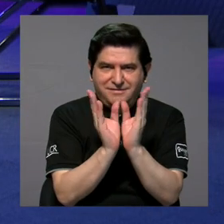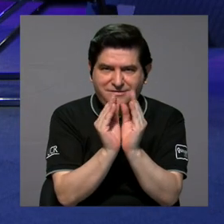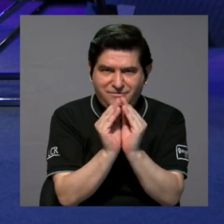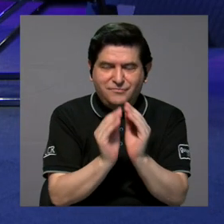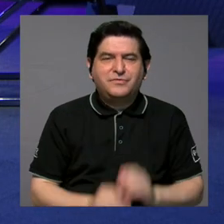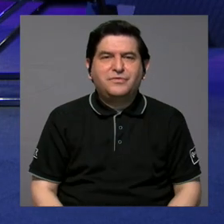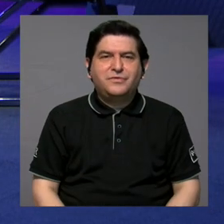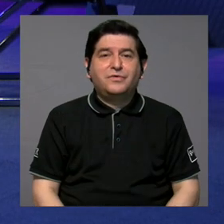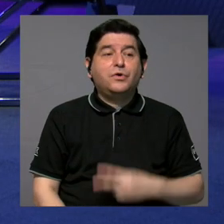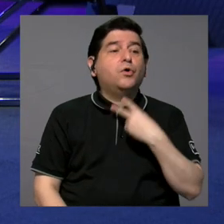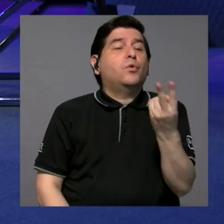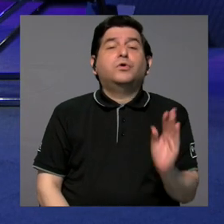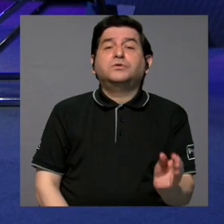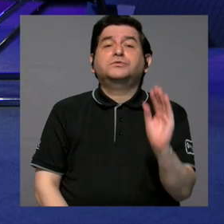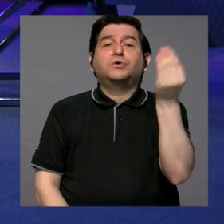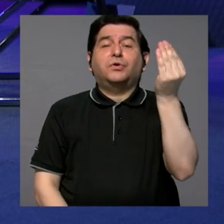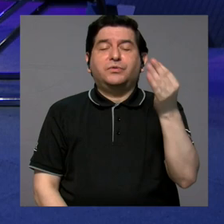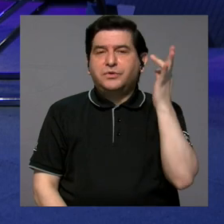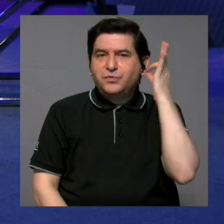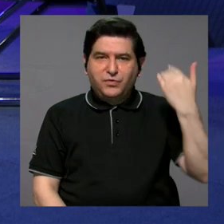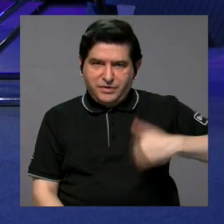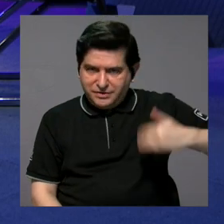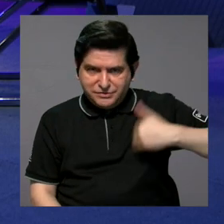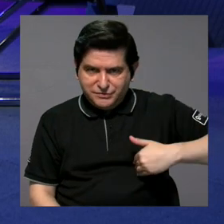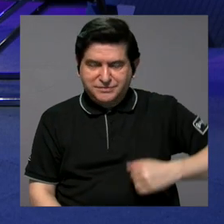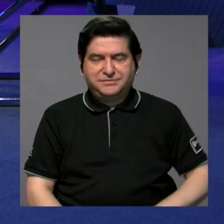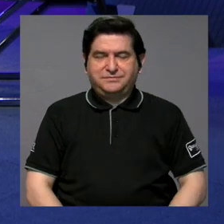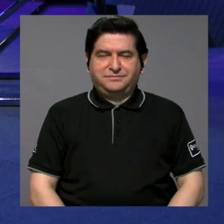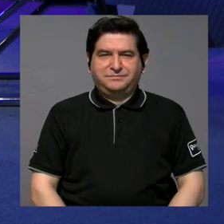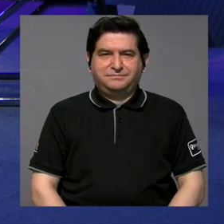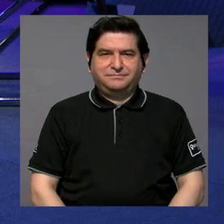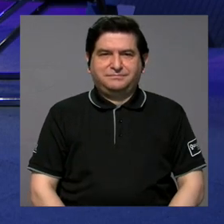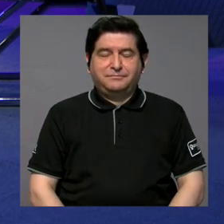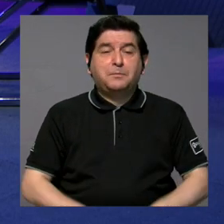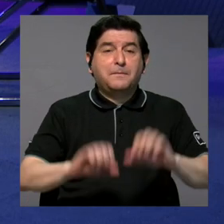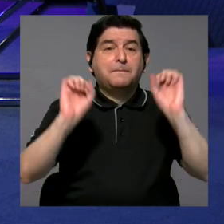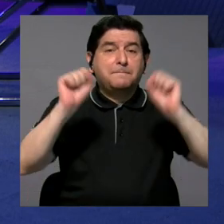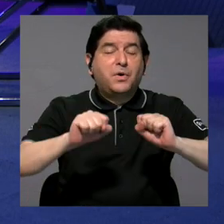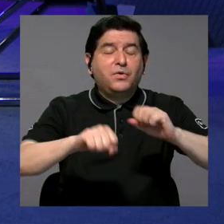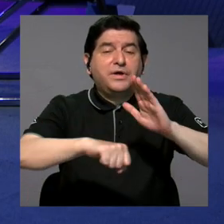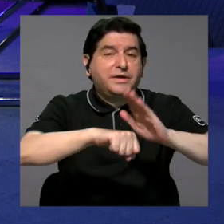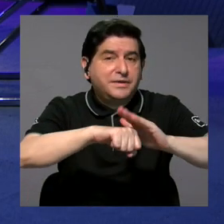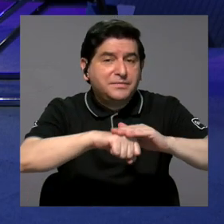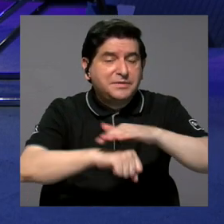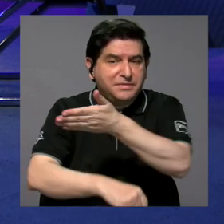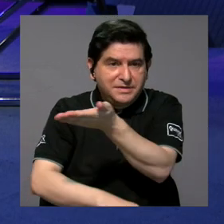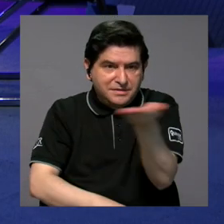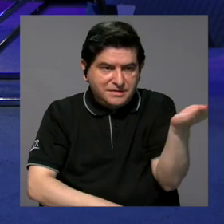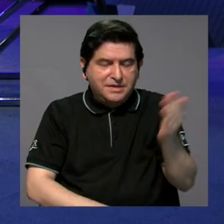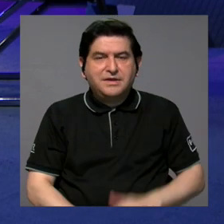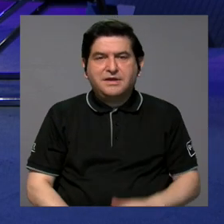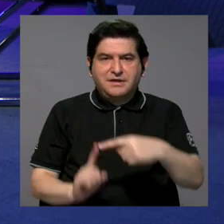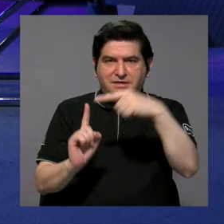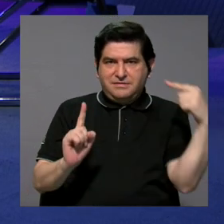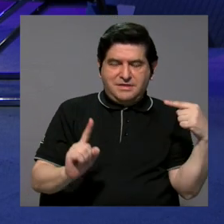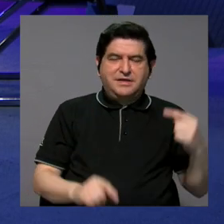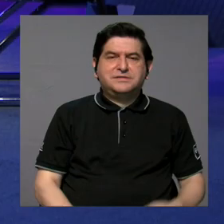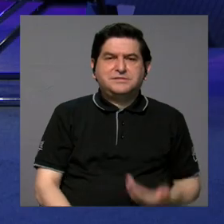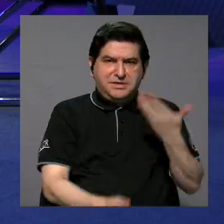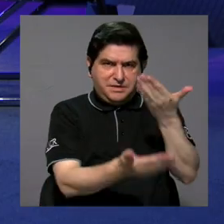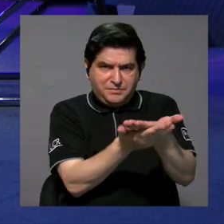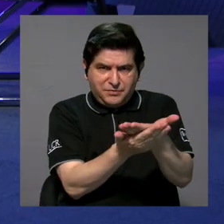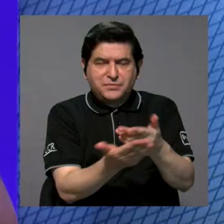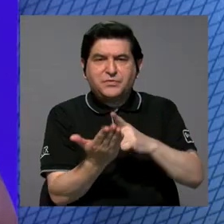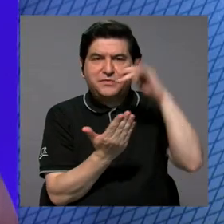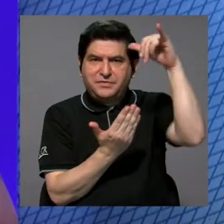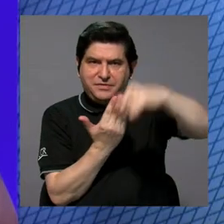la voz de los chicos y las chicas, ¿verdad? Es decir, que se les permita a ellos, a partir de la consolidación, formulación de